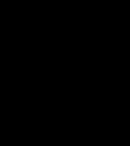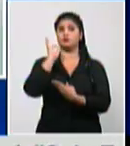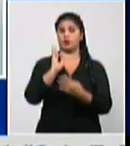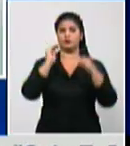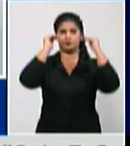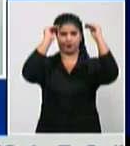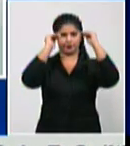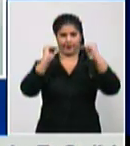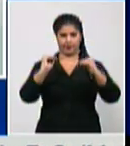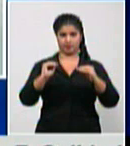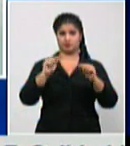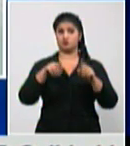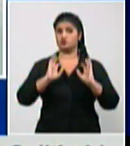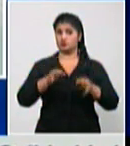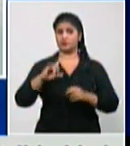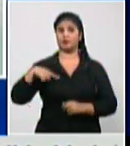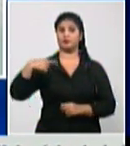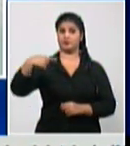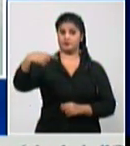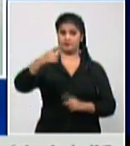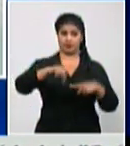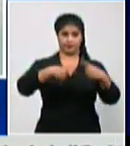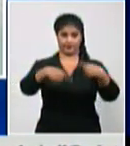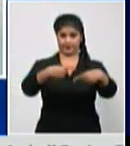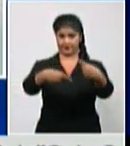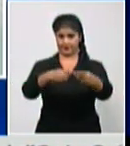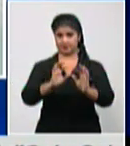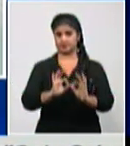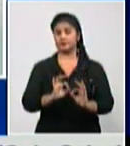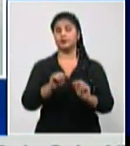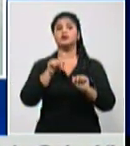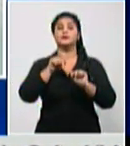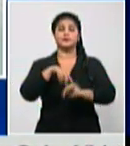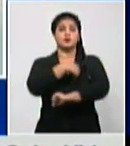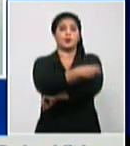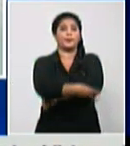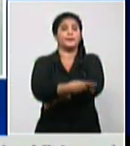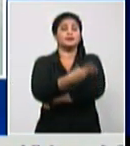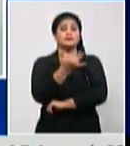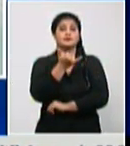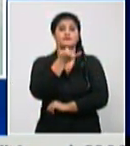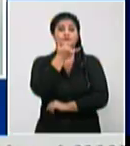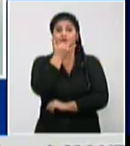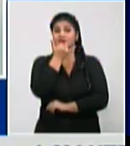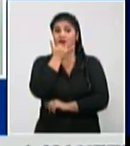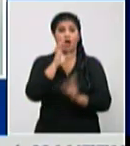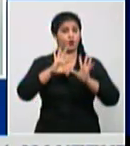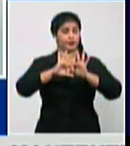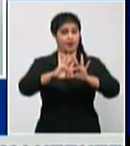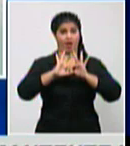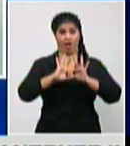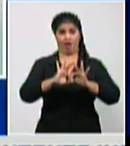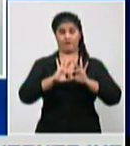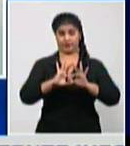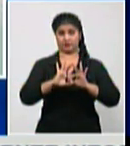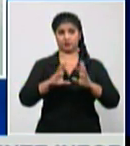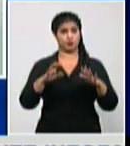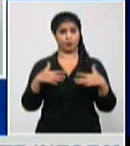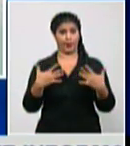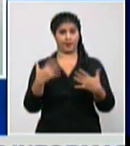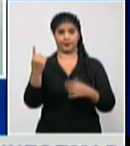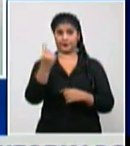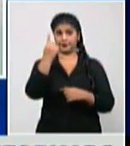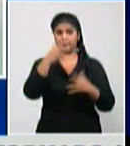o sea de los países con mayores afectaciones un segundito nada más Estados Unidos